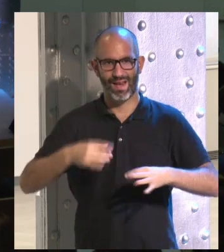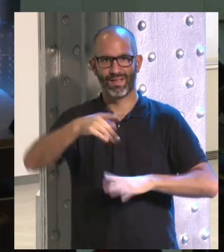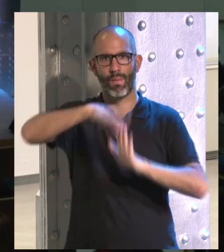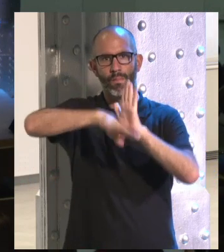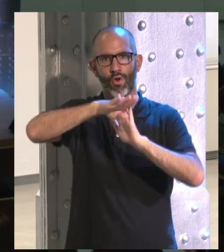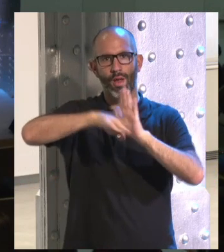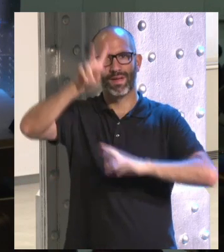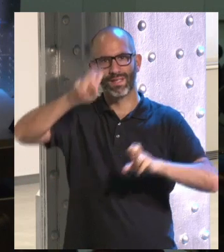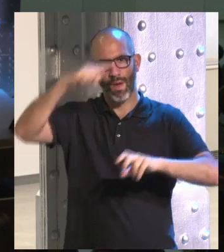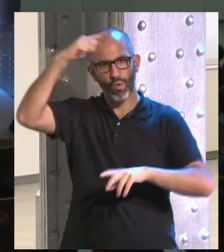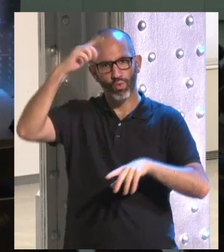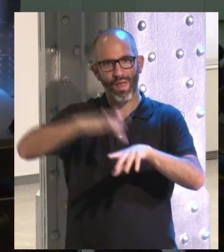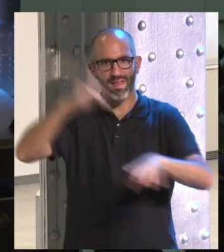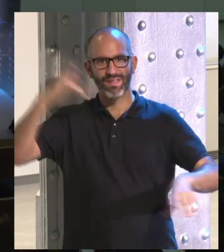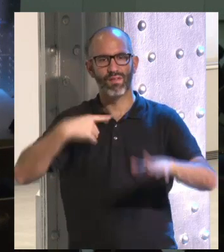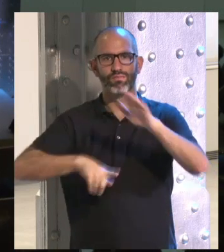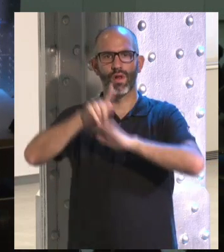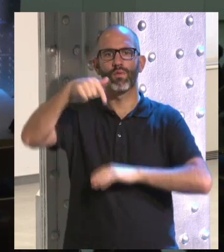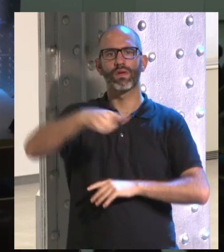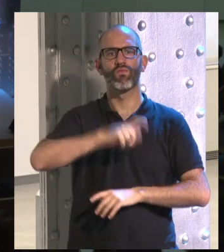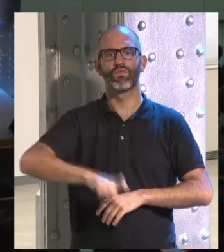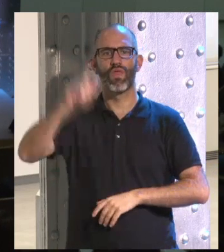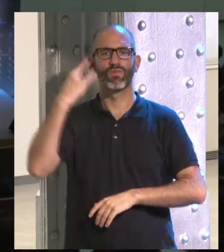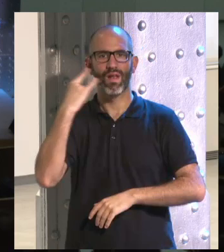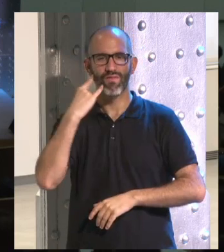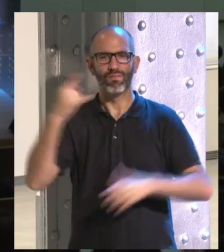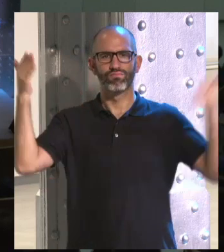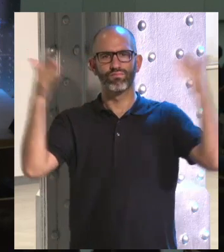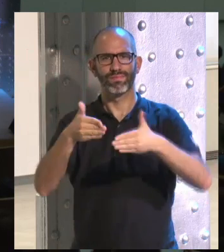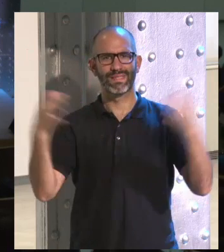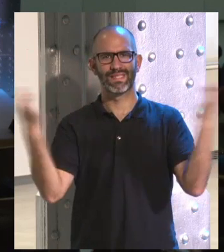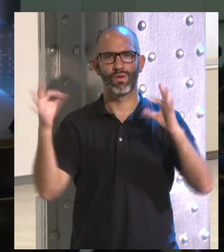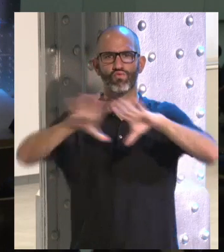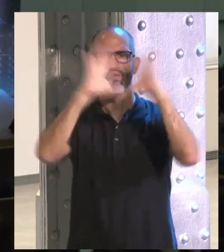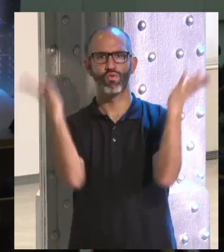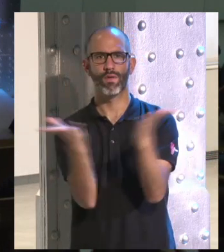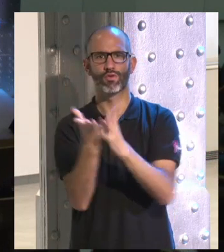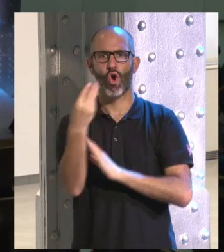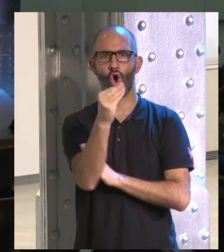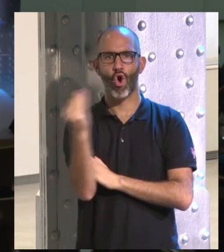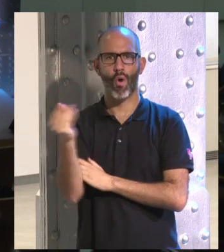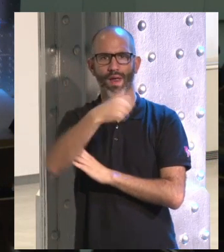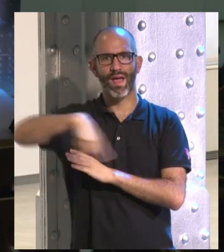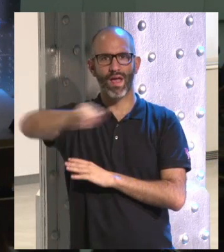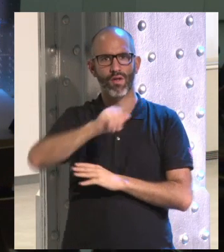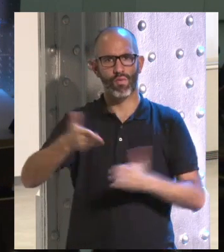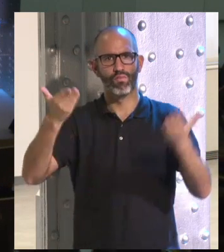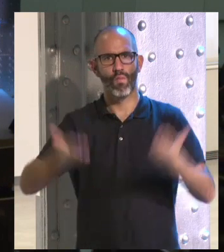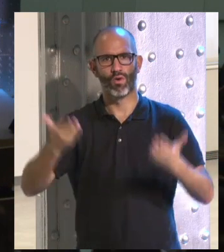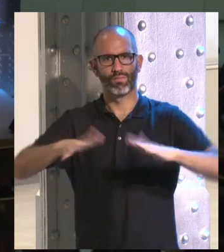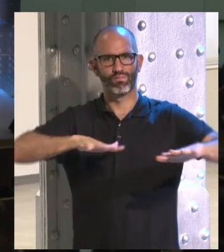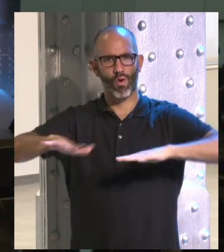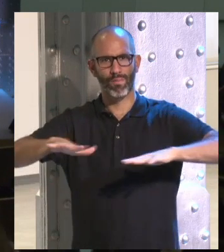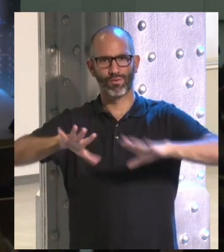programa que sobre cultura digital desarrollamos en Fundación Telefónica. Y se centra en ese universo de los jóvenes que es una importante área de